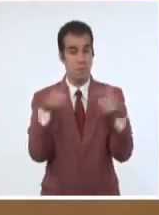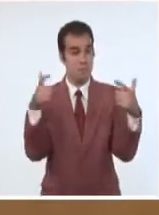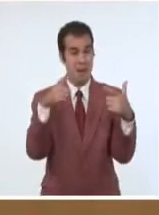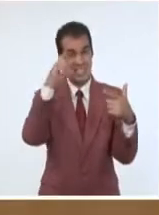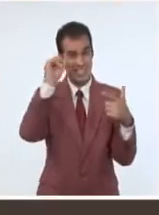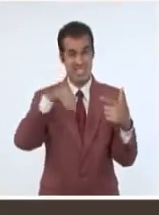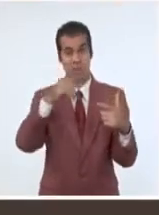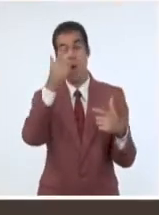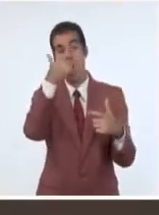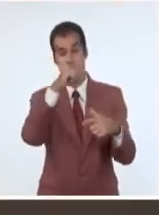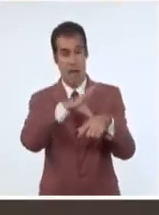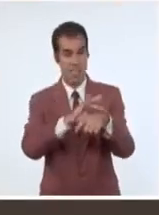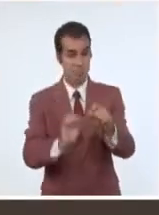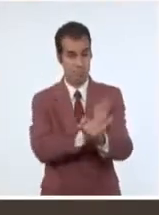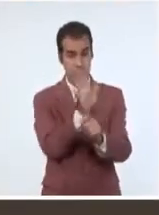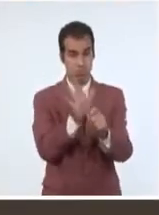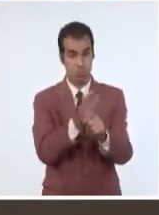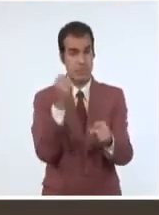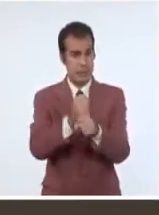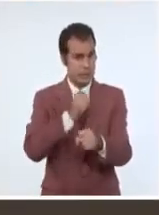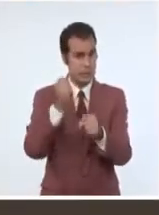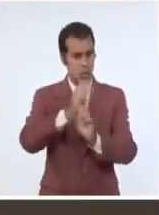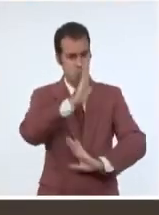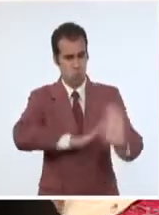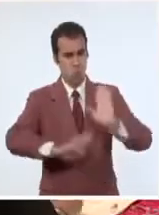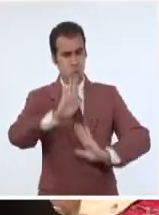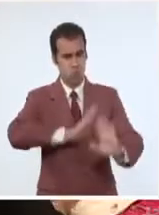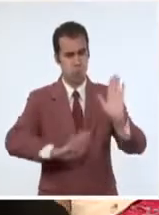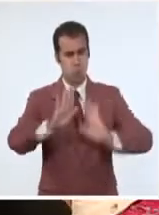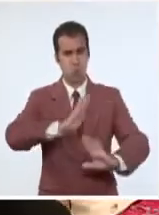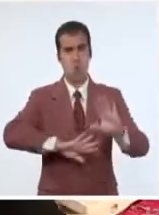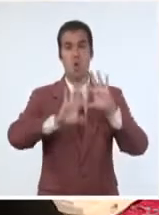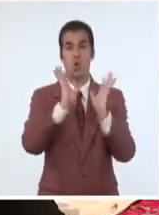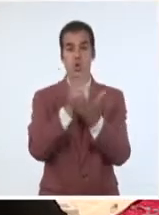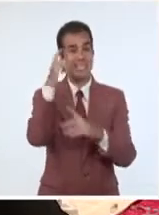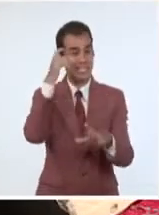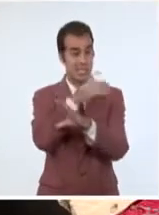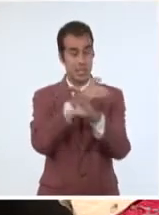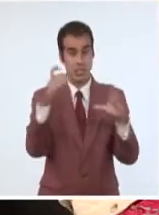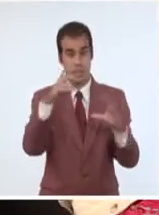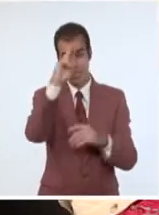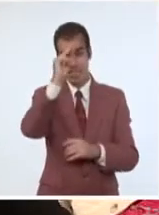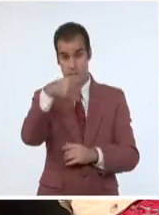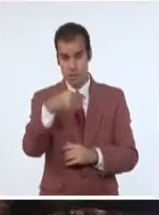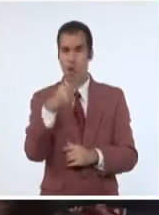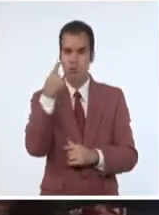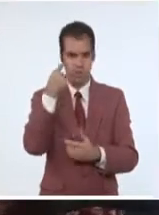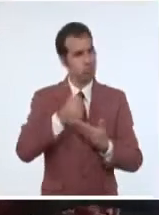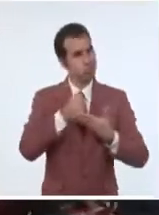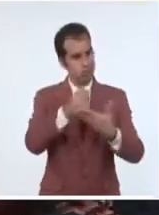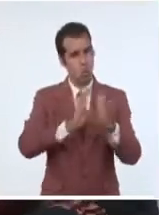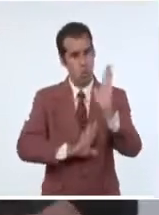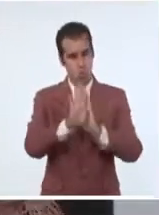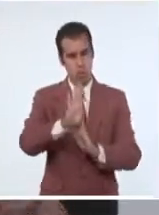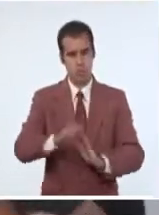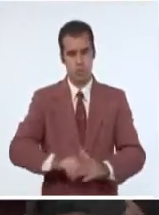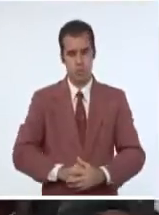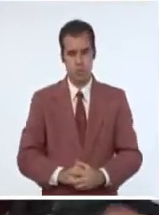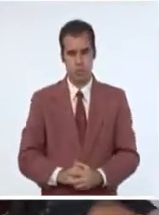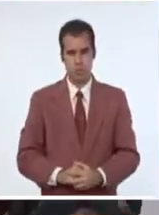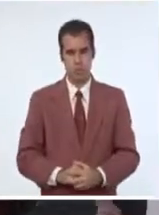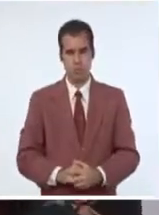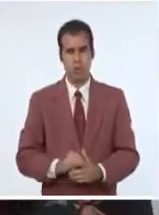de pandemia de COVID-19 y el aporte de la ciencia y la salud pública, además del encuentro con